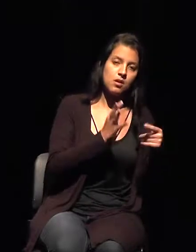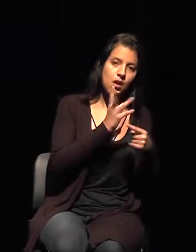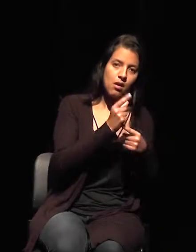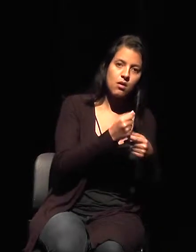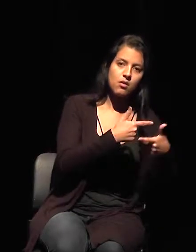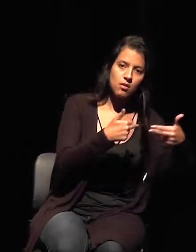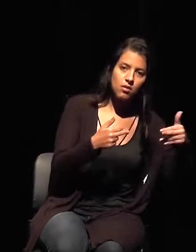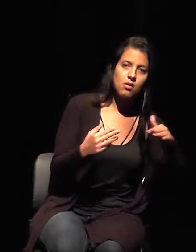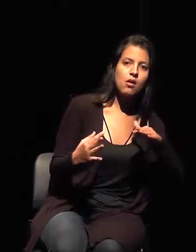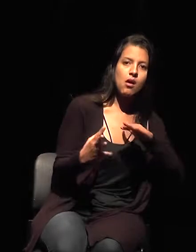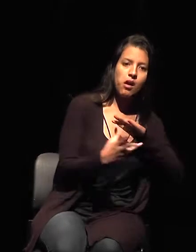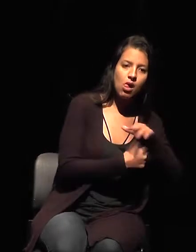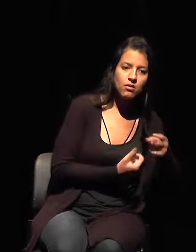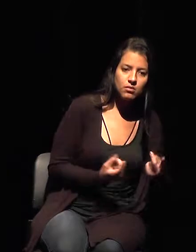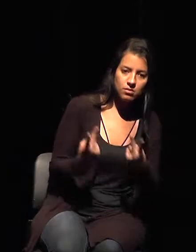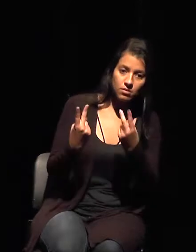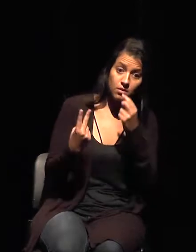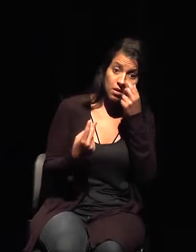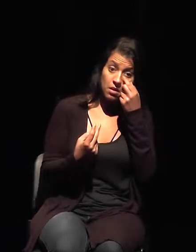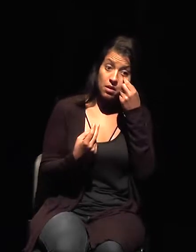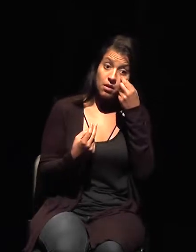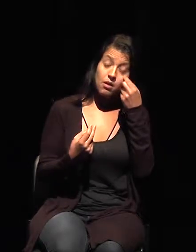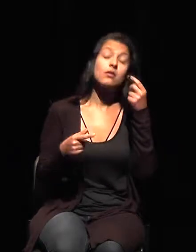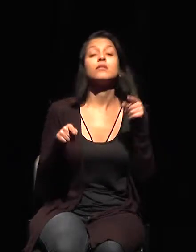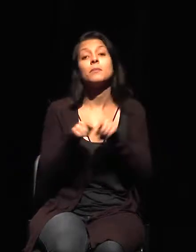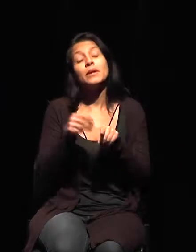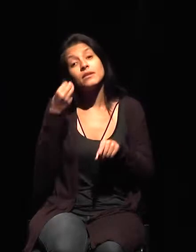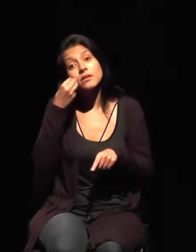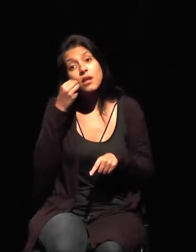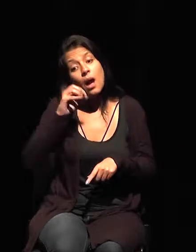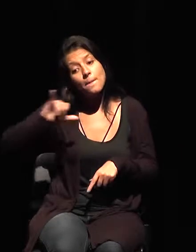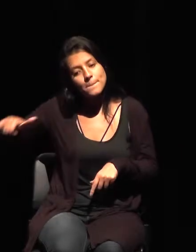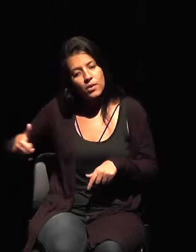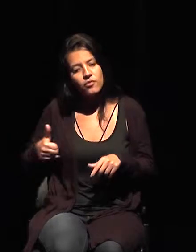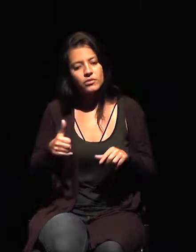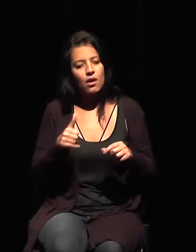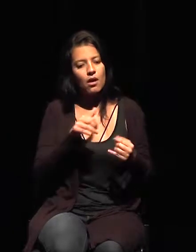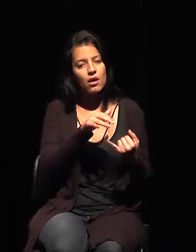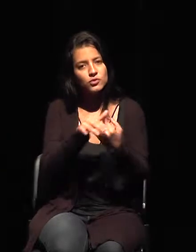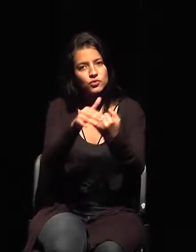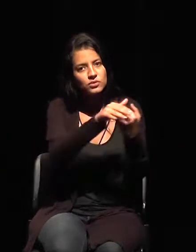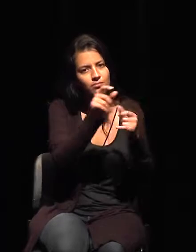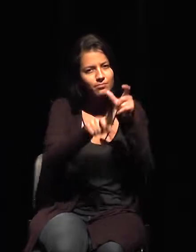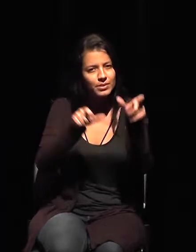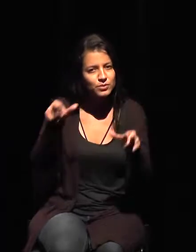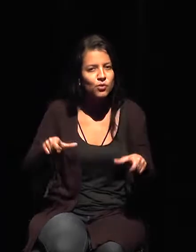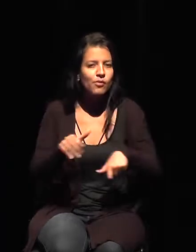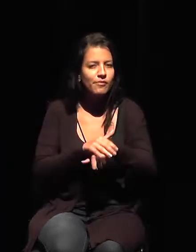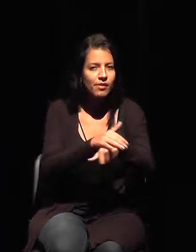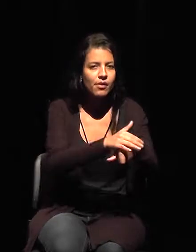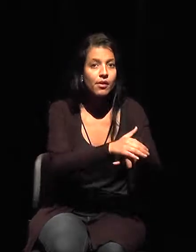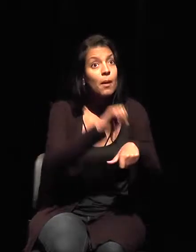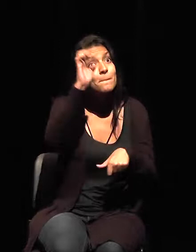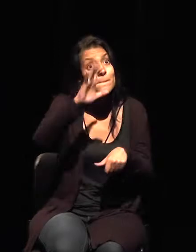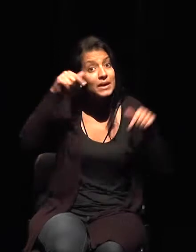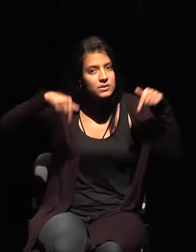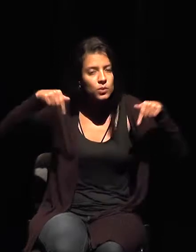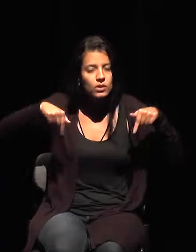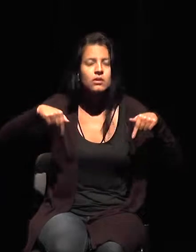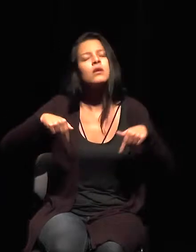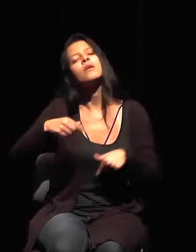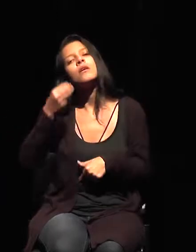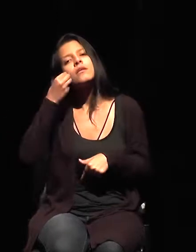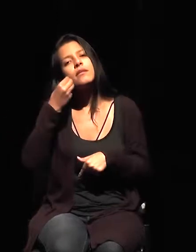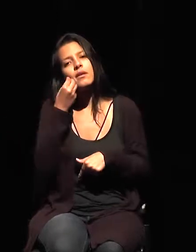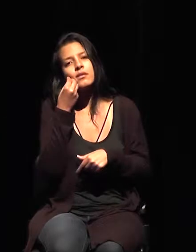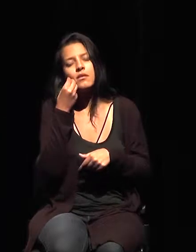podríamos aprovechar esta red y cómo podríamos de cierta forma asegurar que vamos a combatir